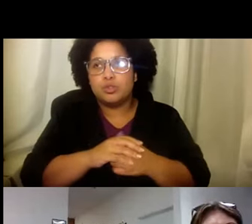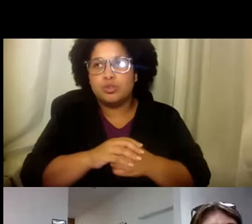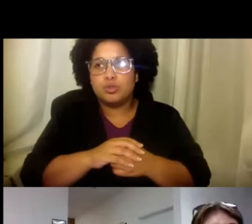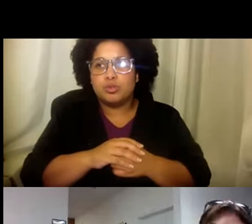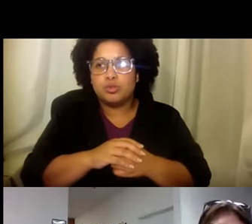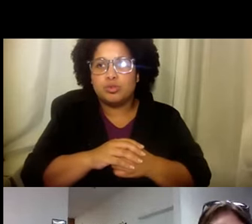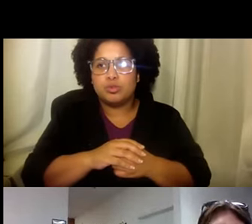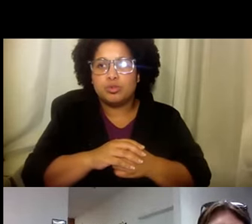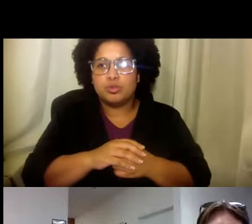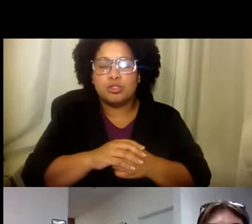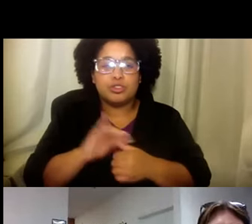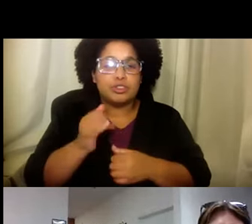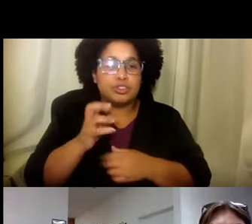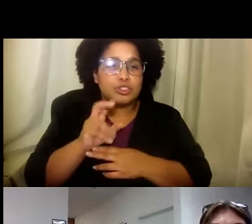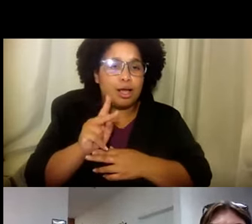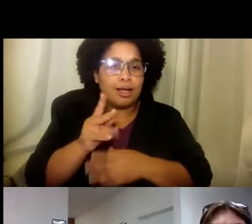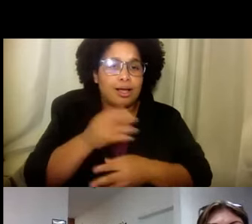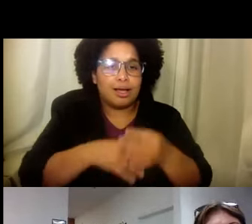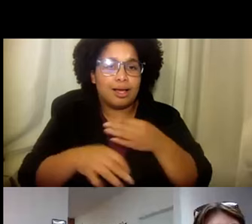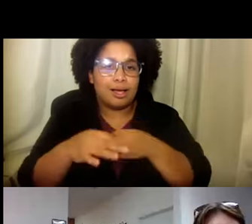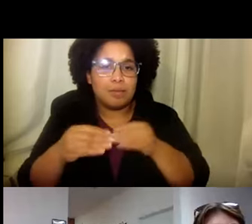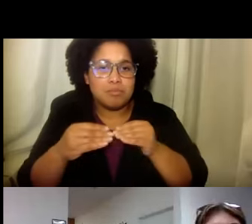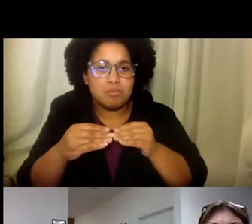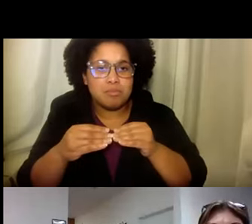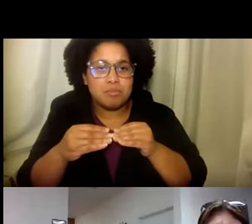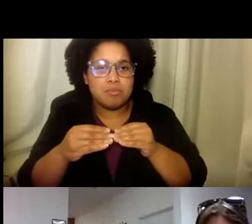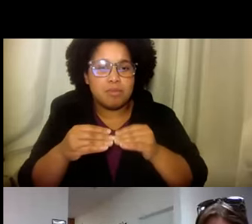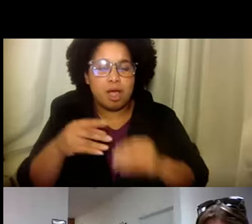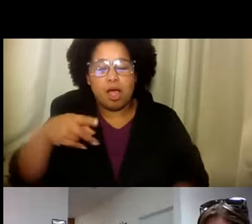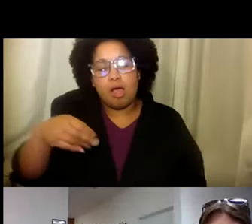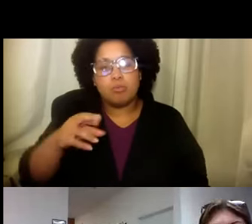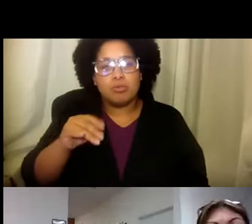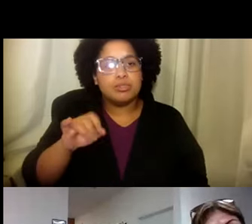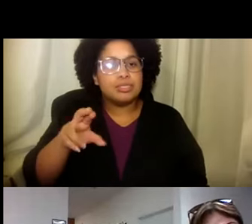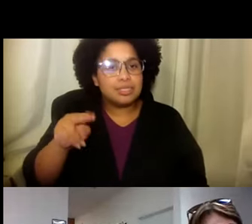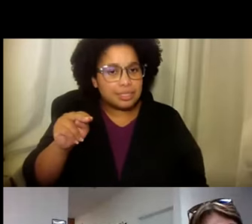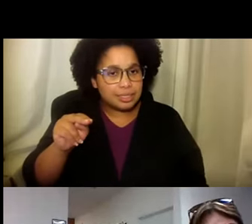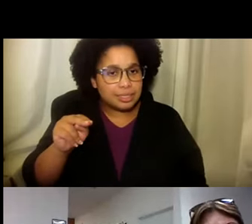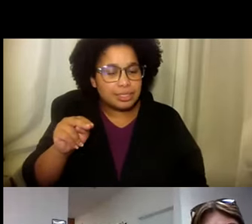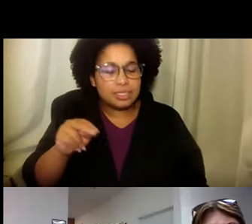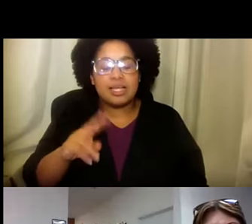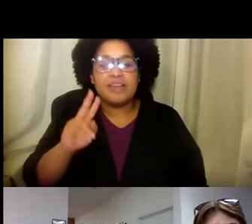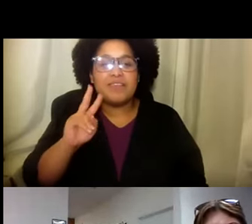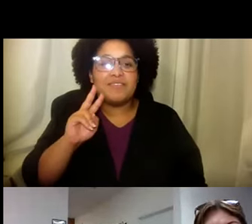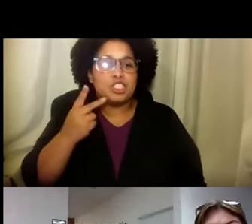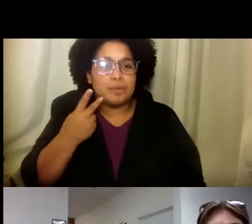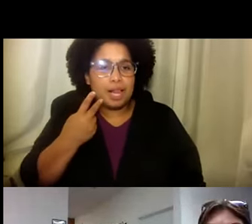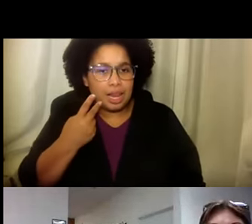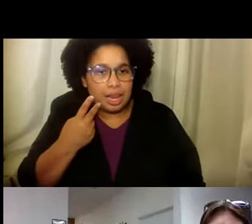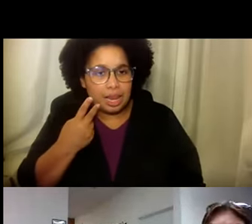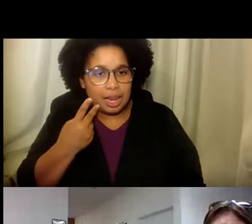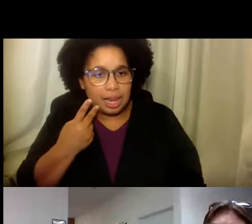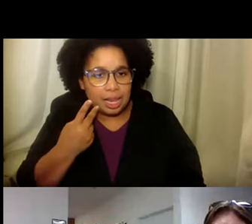A su nutrición. Por ejemplo. A veces. En vez de comprar. Comida chatarra. Es comprar. Más